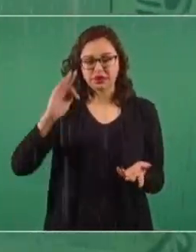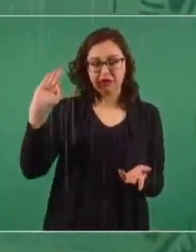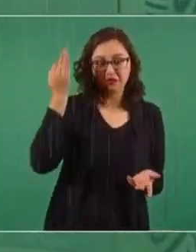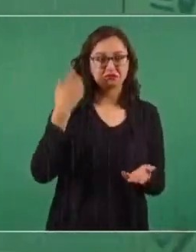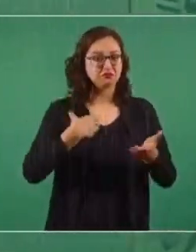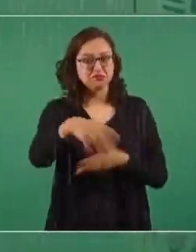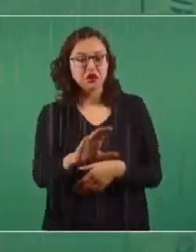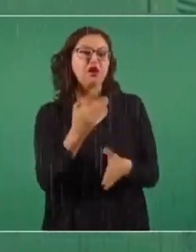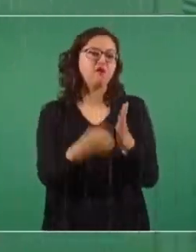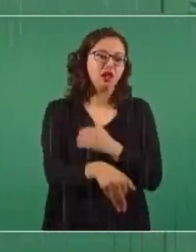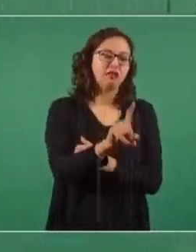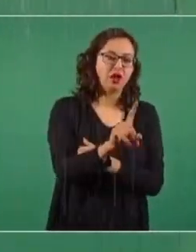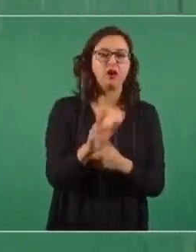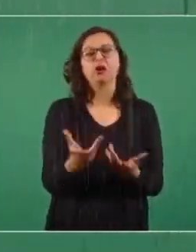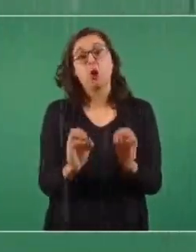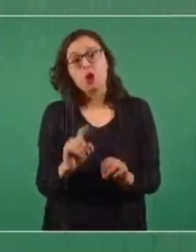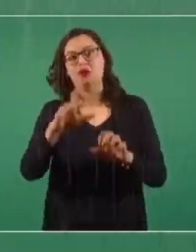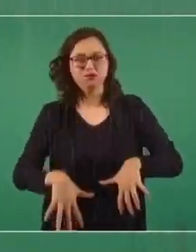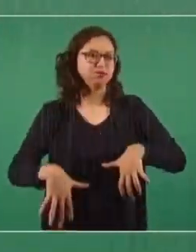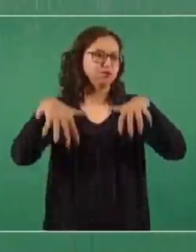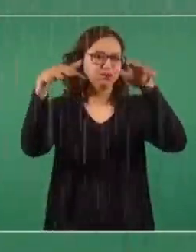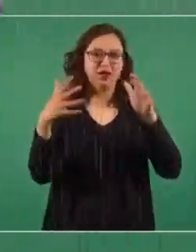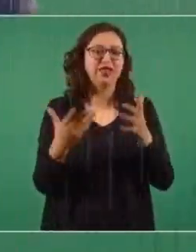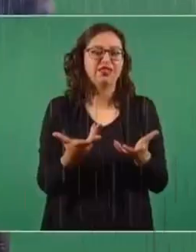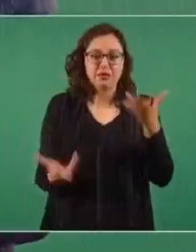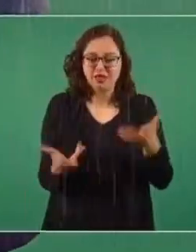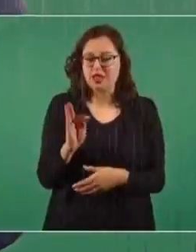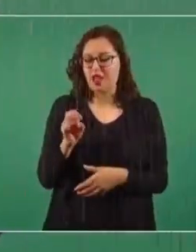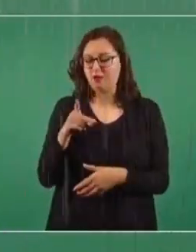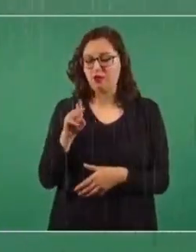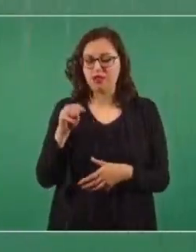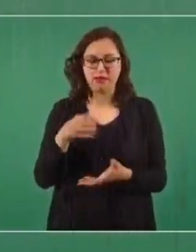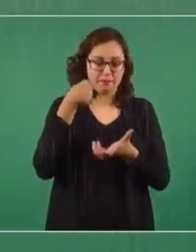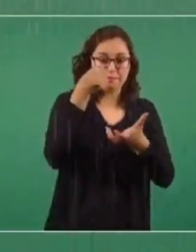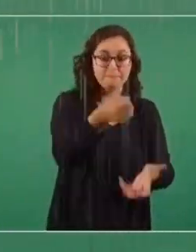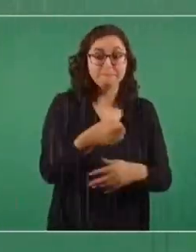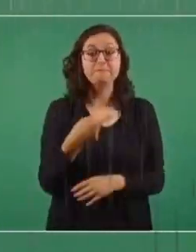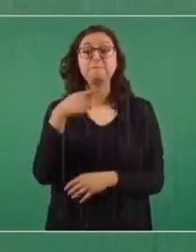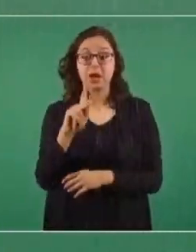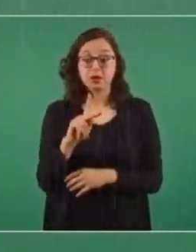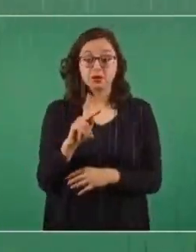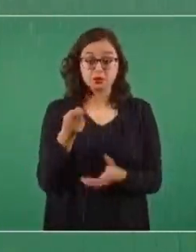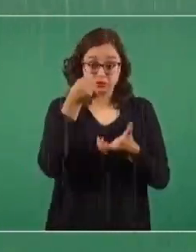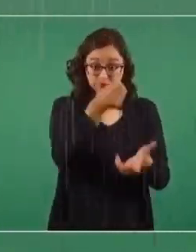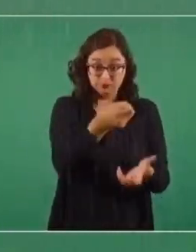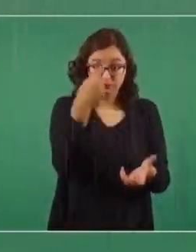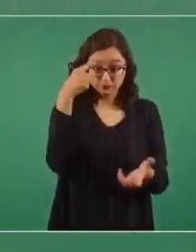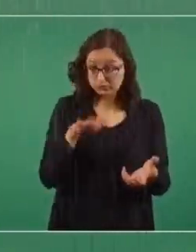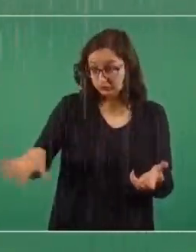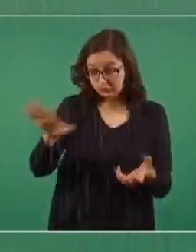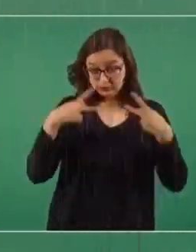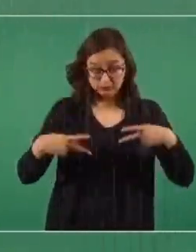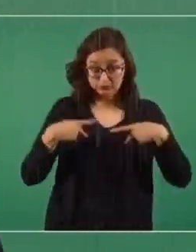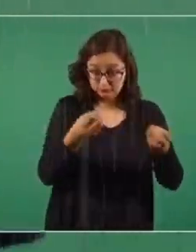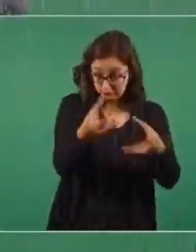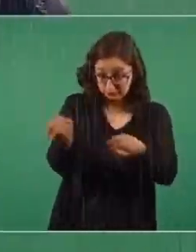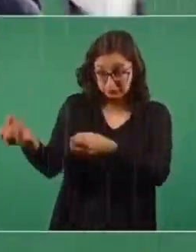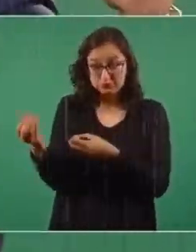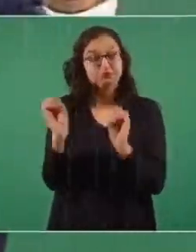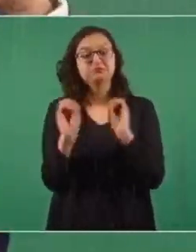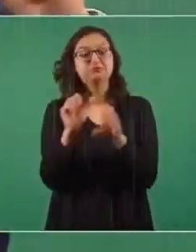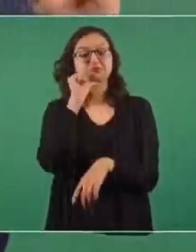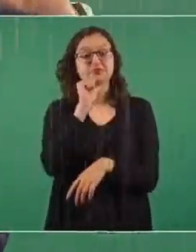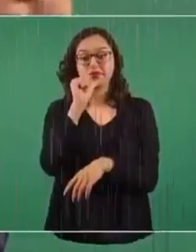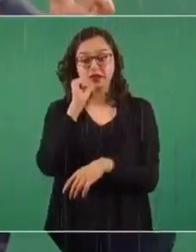si había una sequía, si había una inundación, entonces se usaba el Fonden y no llegaba el dinero a la gente. Había